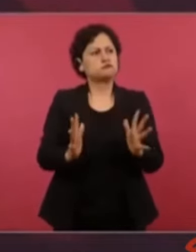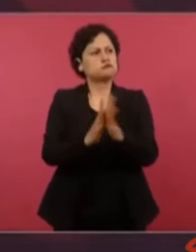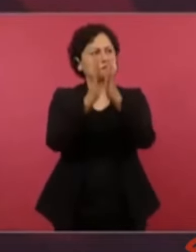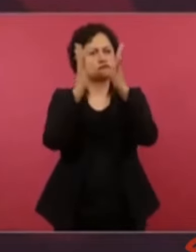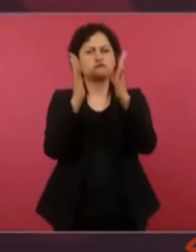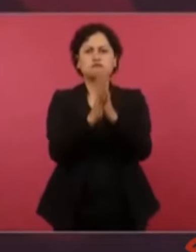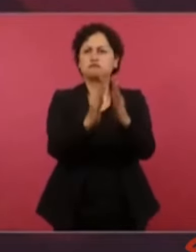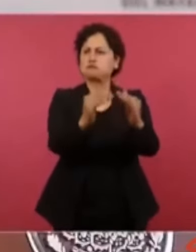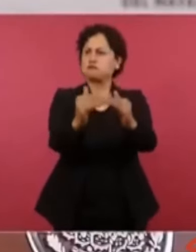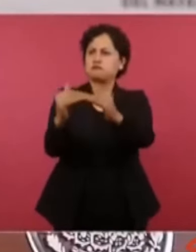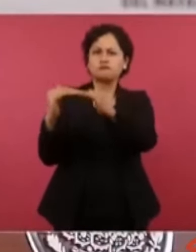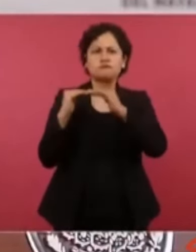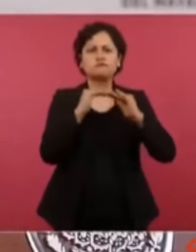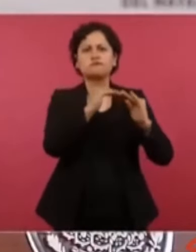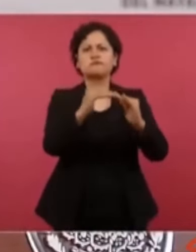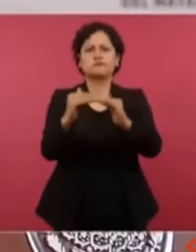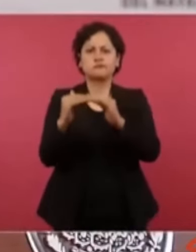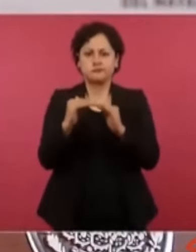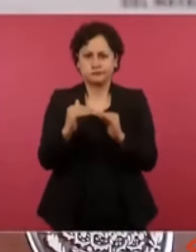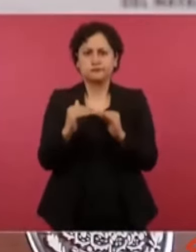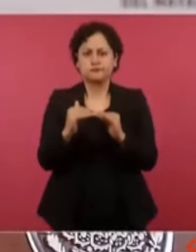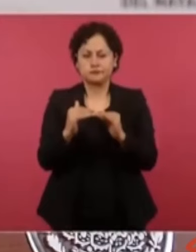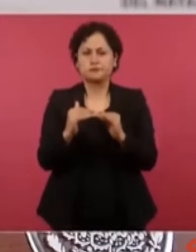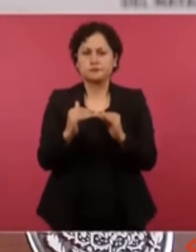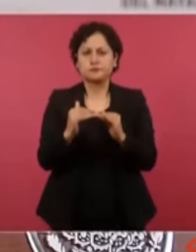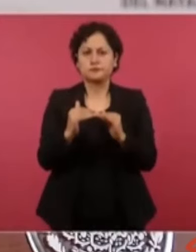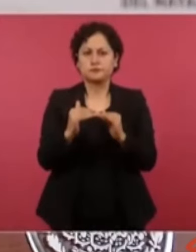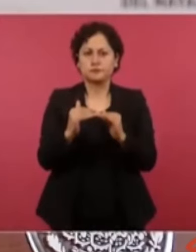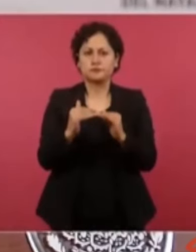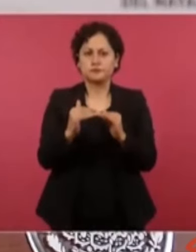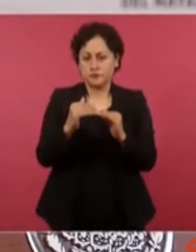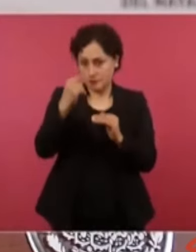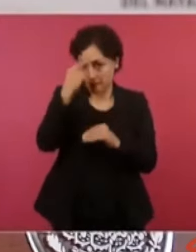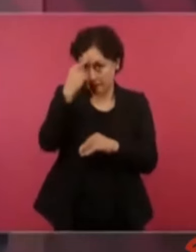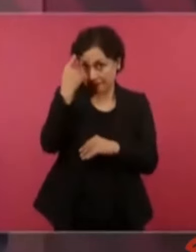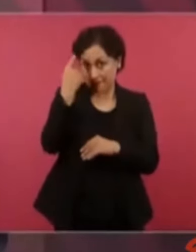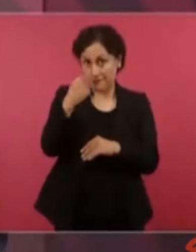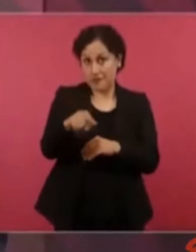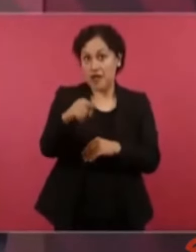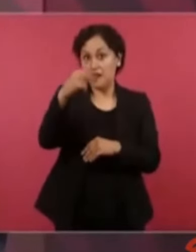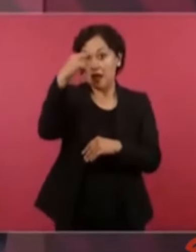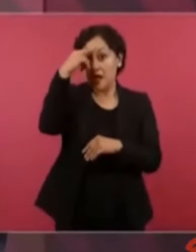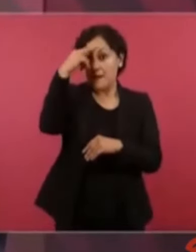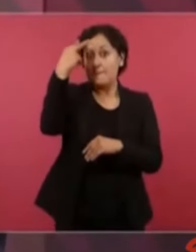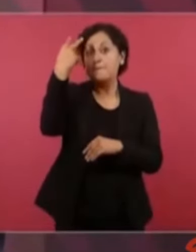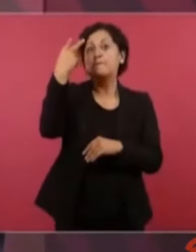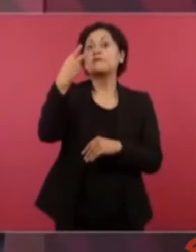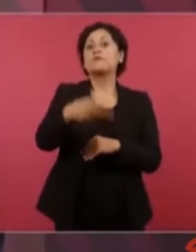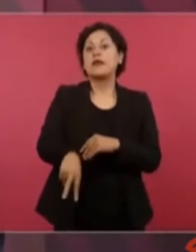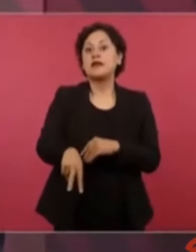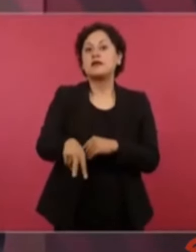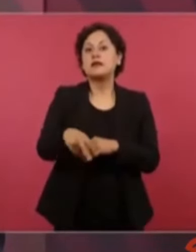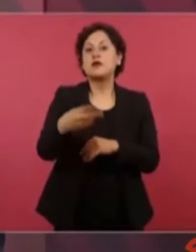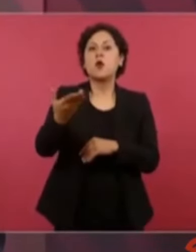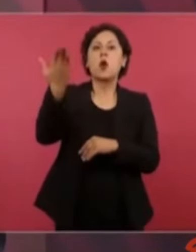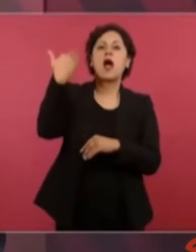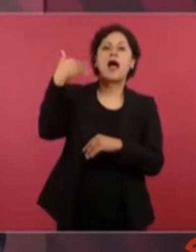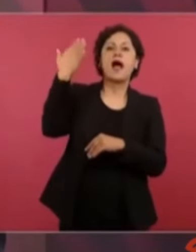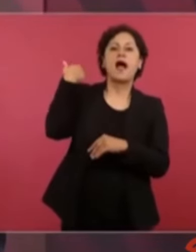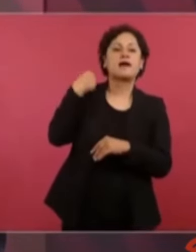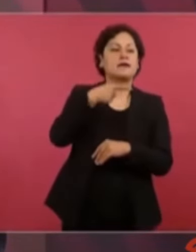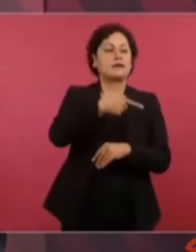Y México va a dejar de ser el país de los fraudes electorales.